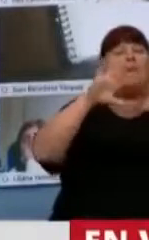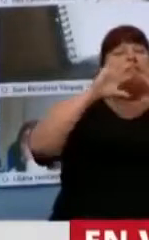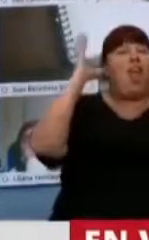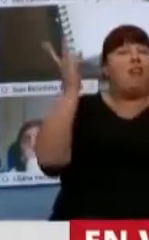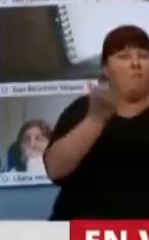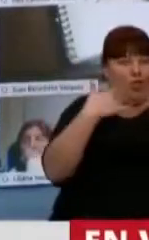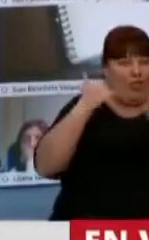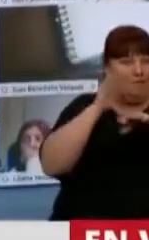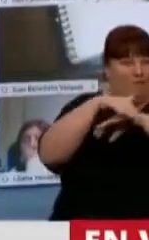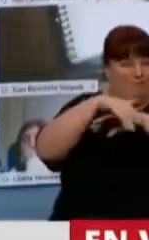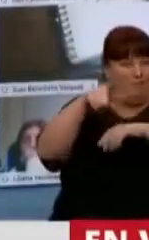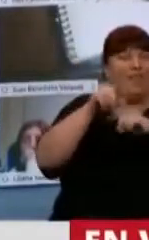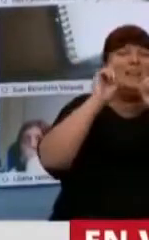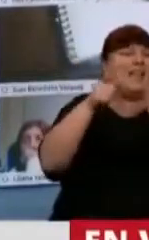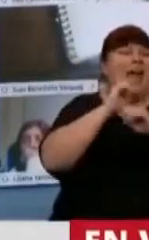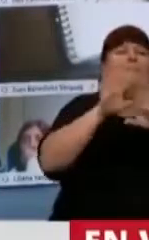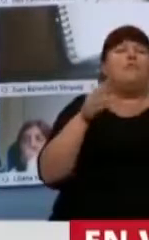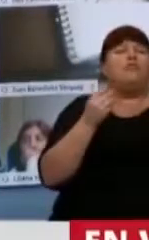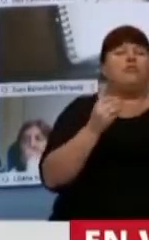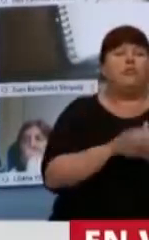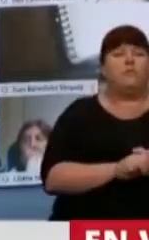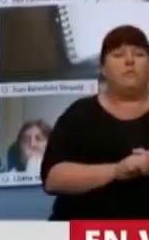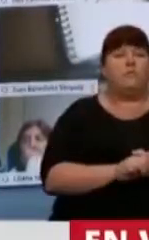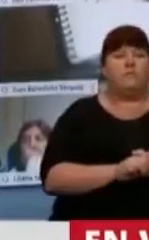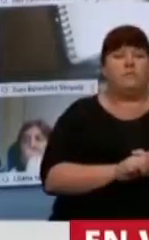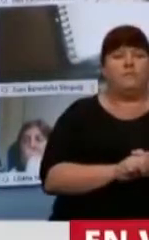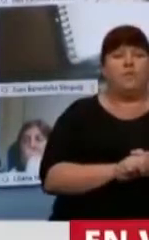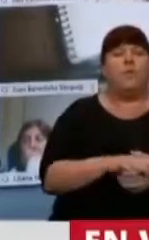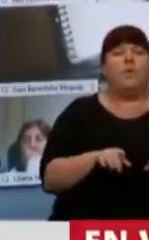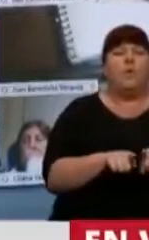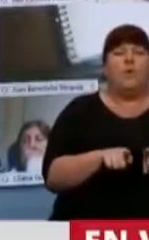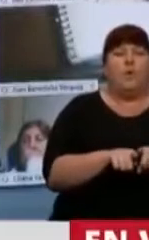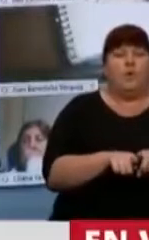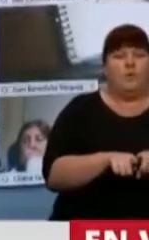mundo y otras tantas cuestiones maravillosas y es uno de los, digamos,